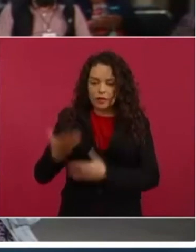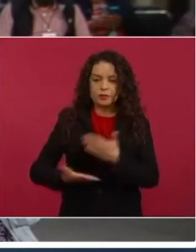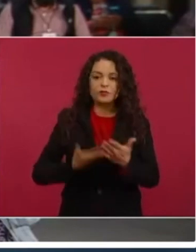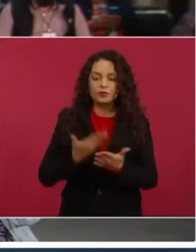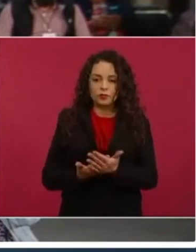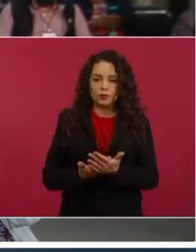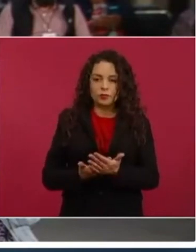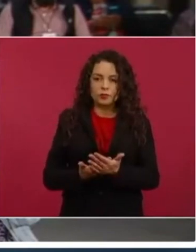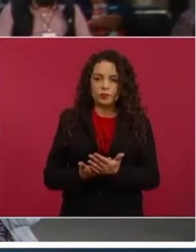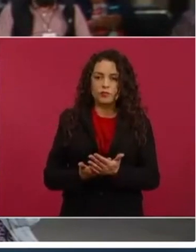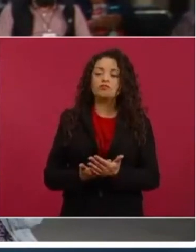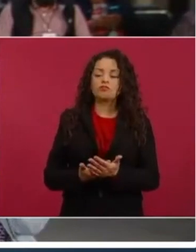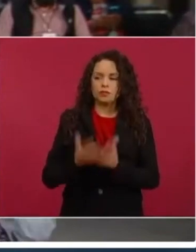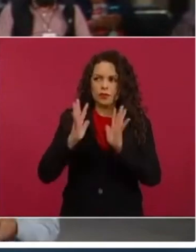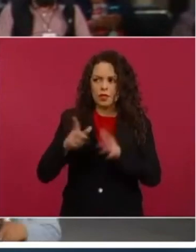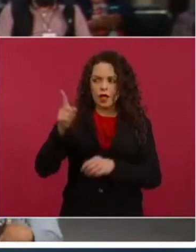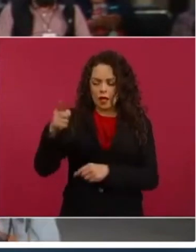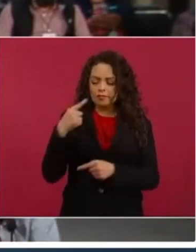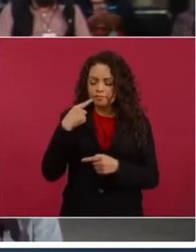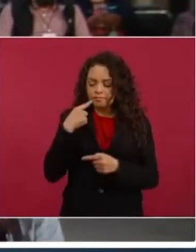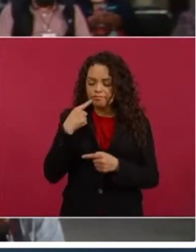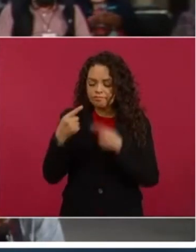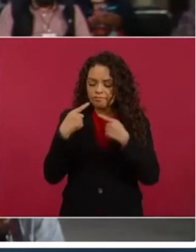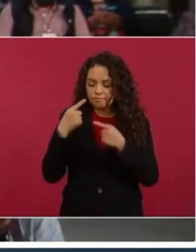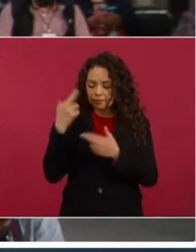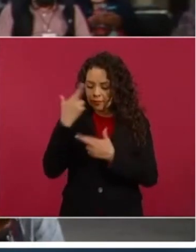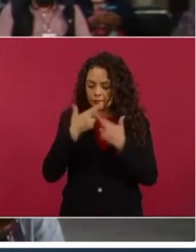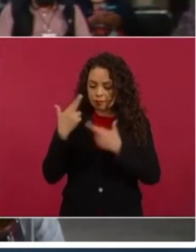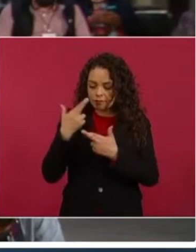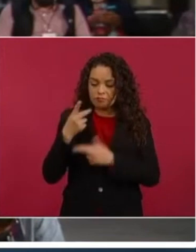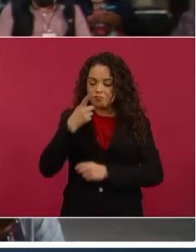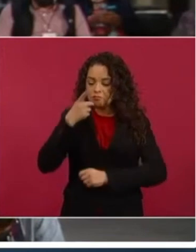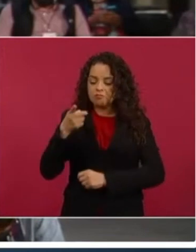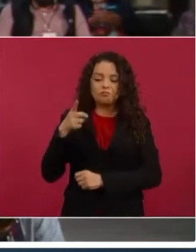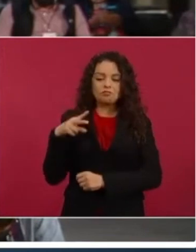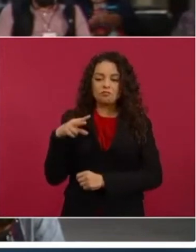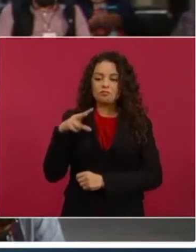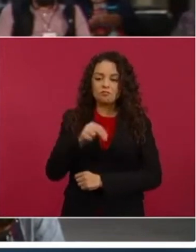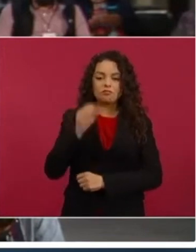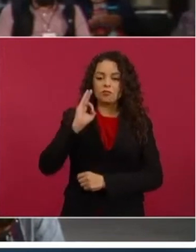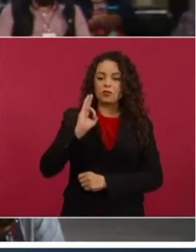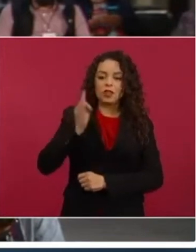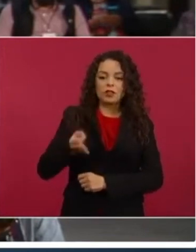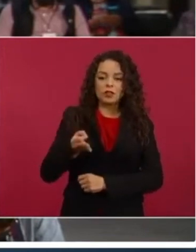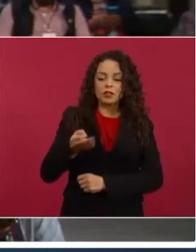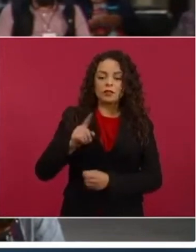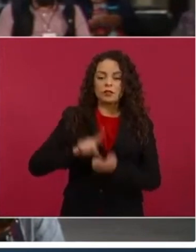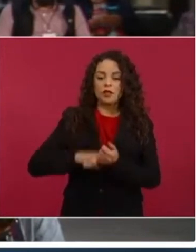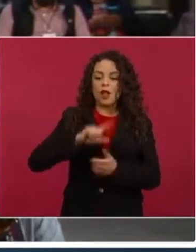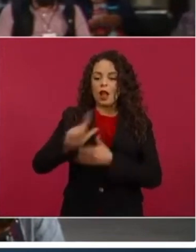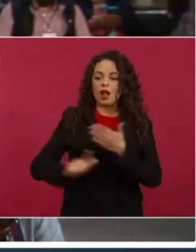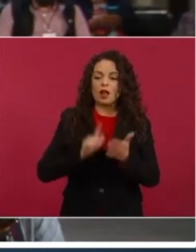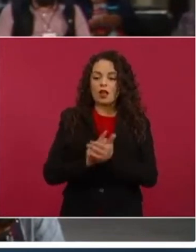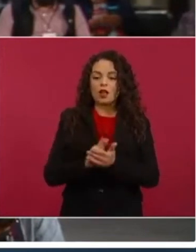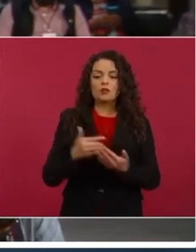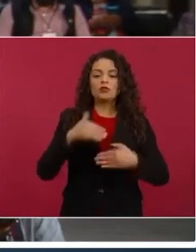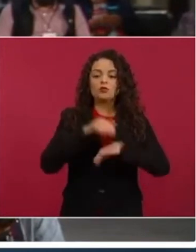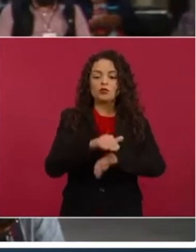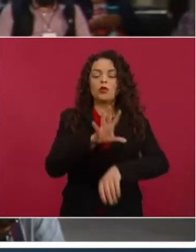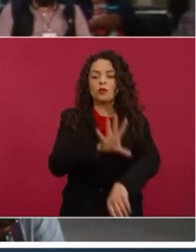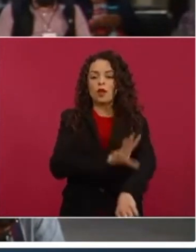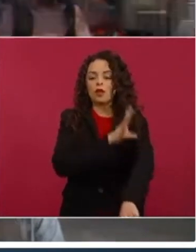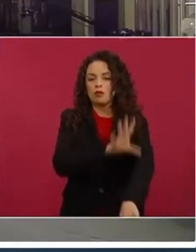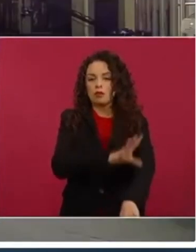este caso su propuesta y ella propone rechazar la inconstitucionalidad de la ley de la industria eléctrica, pues